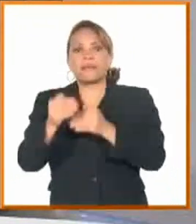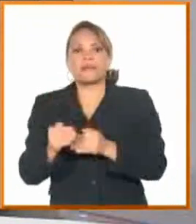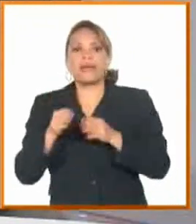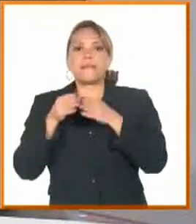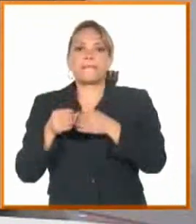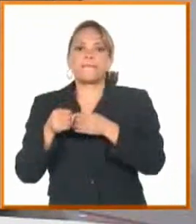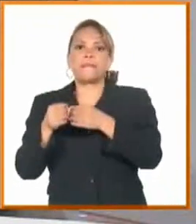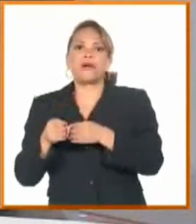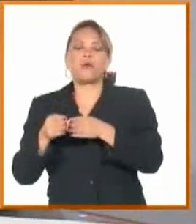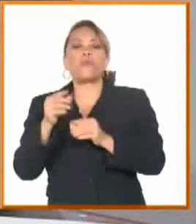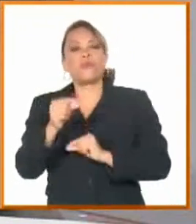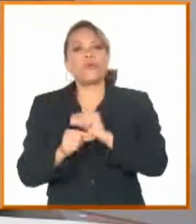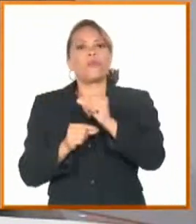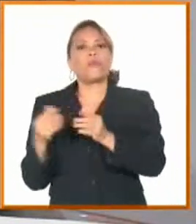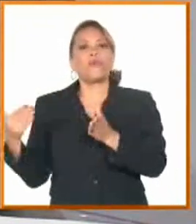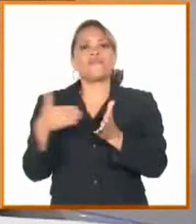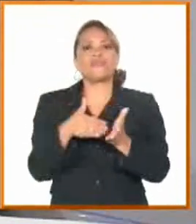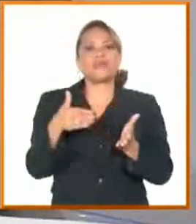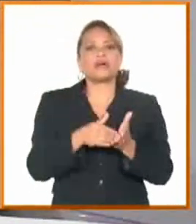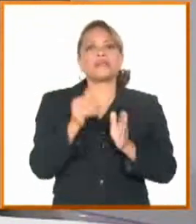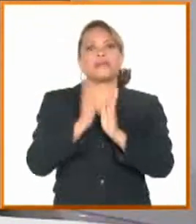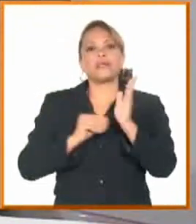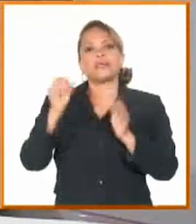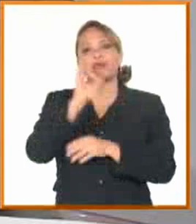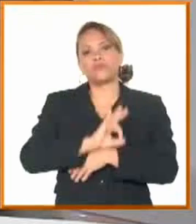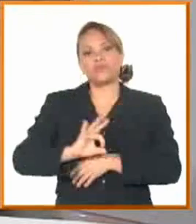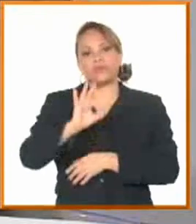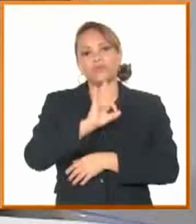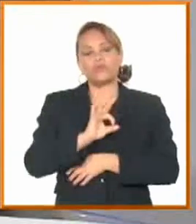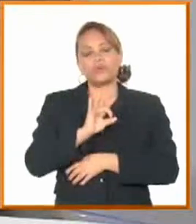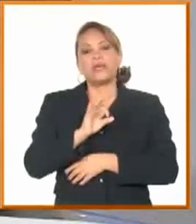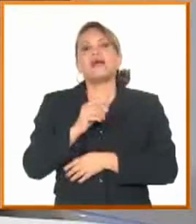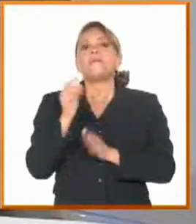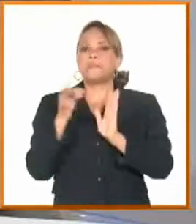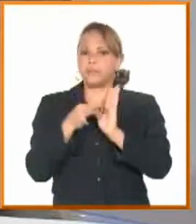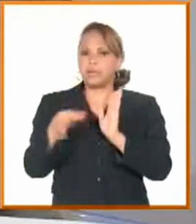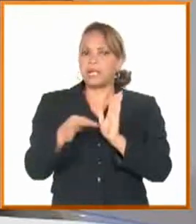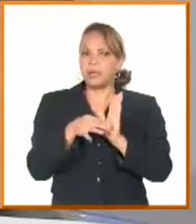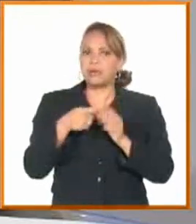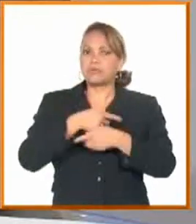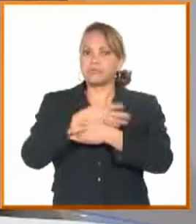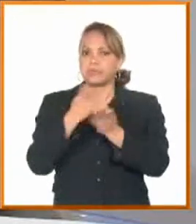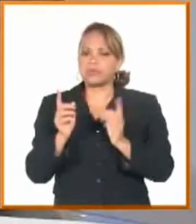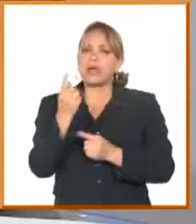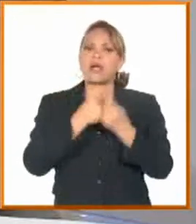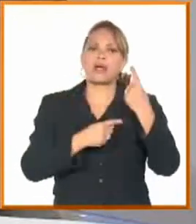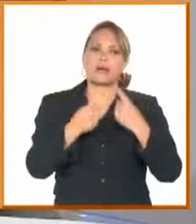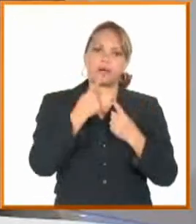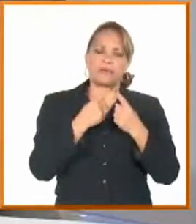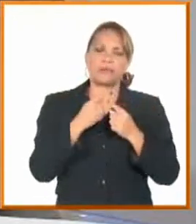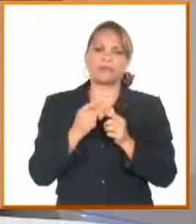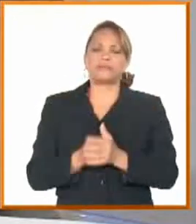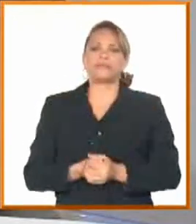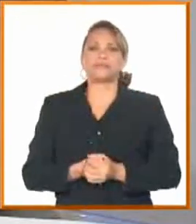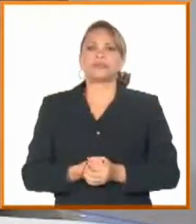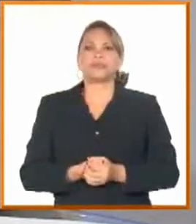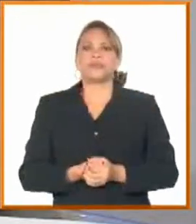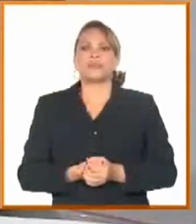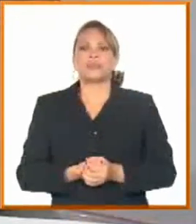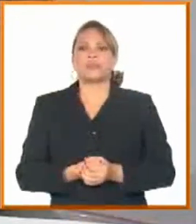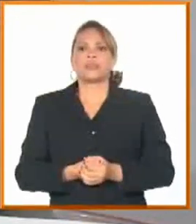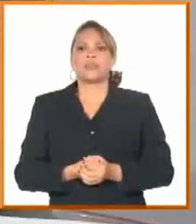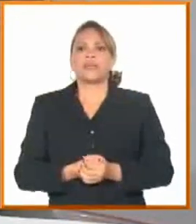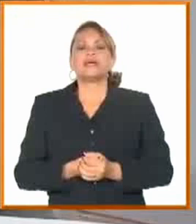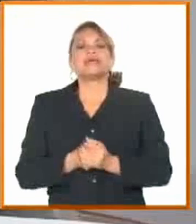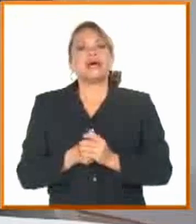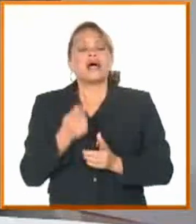llegando en el transcurso del mes de octubre, pero es un producto que vamos a trabajar y que podemos asegurar que lo que está previsto en la canasta se va